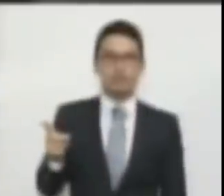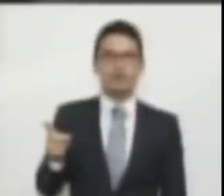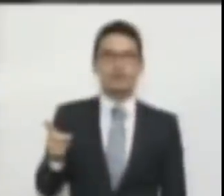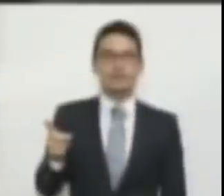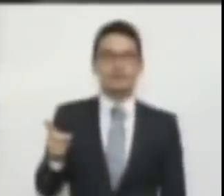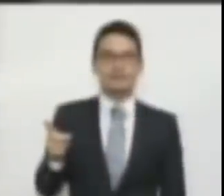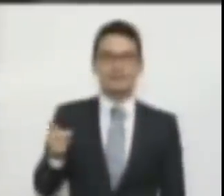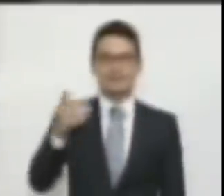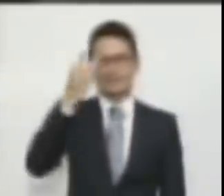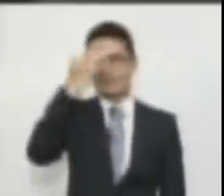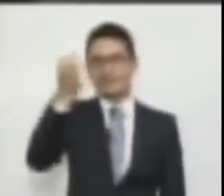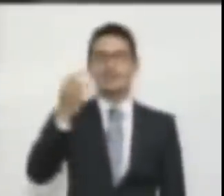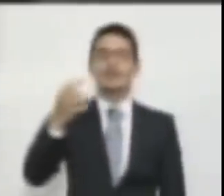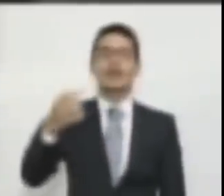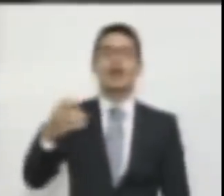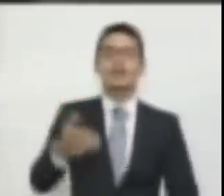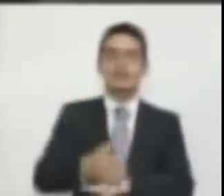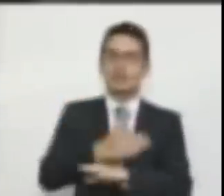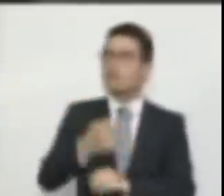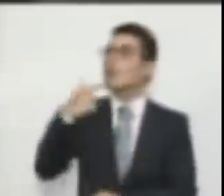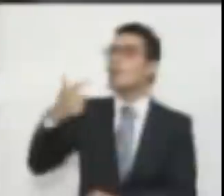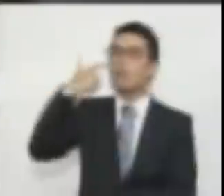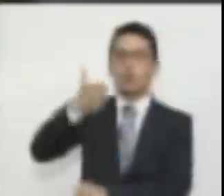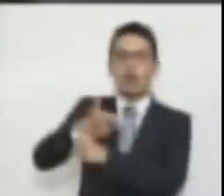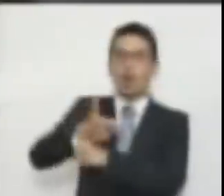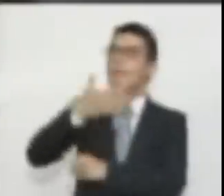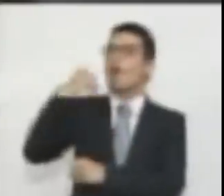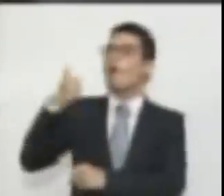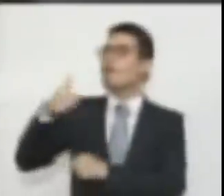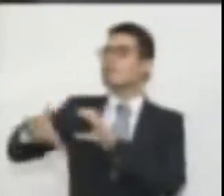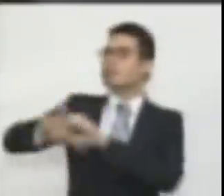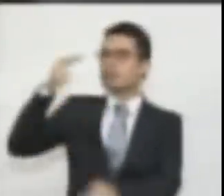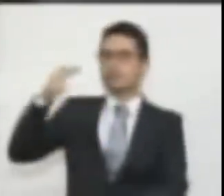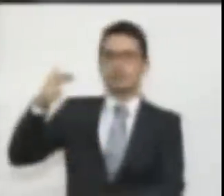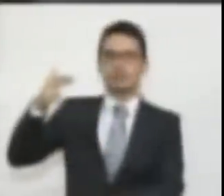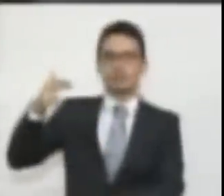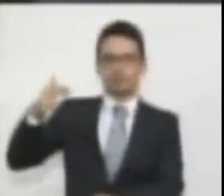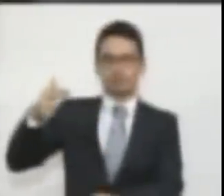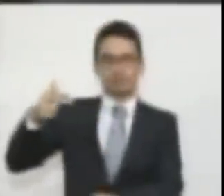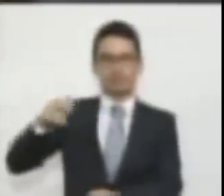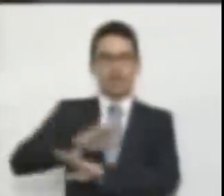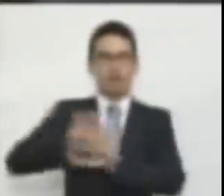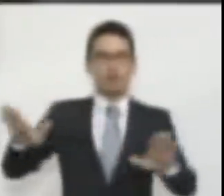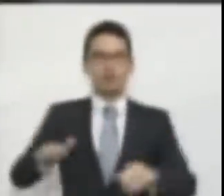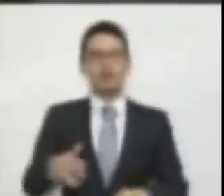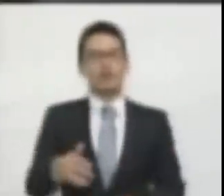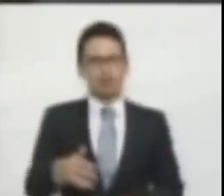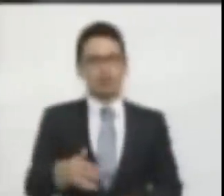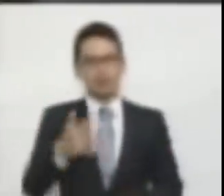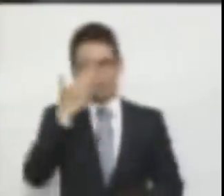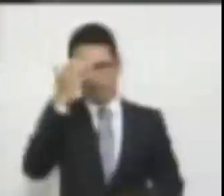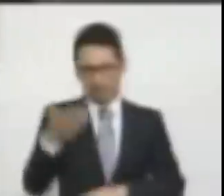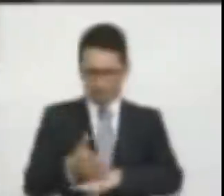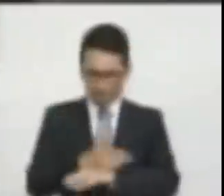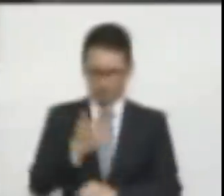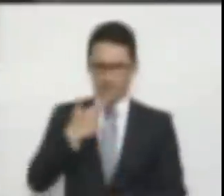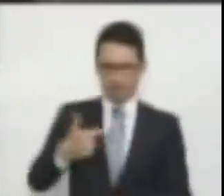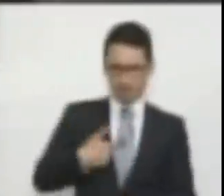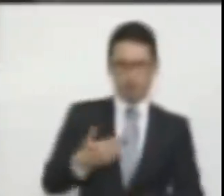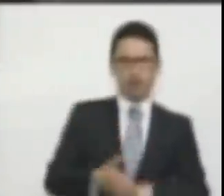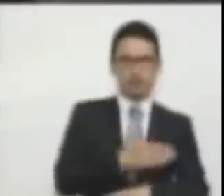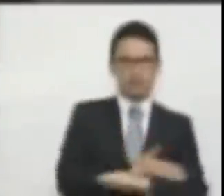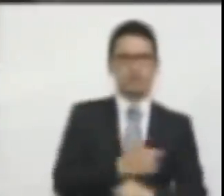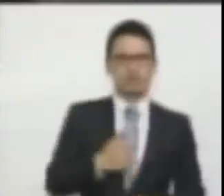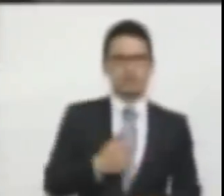fueron y le dijeron al procurador que renunciara al empleo? ¿Por qué no le dijeron al procurador lo que me dijeron a mí cuando el